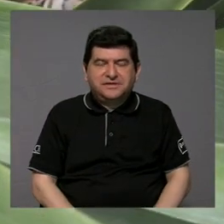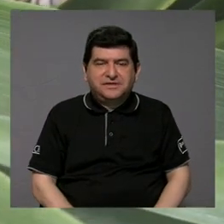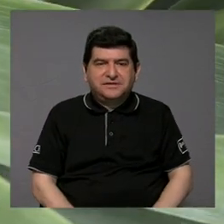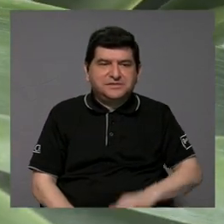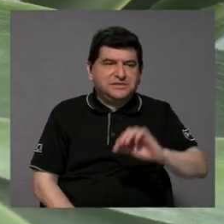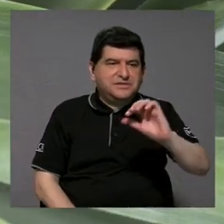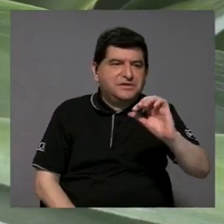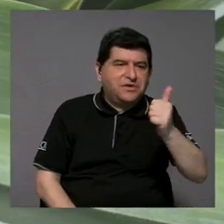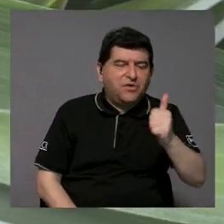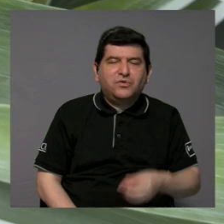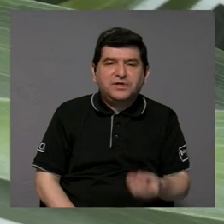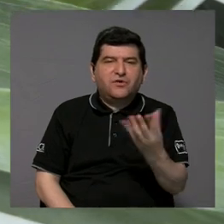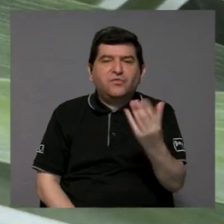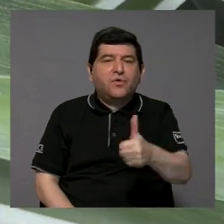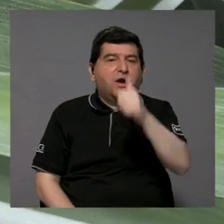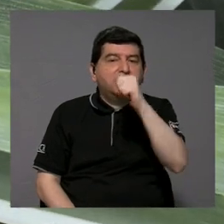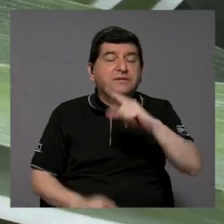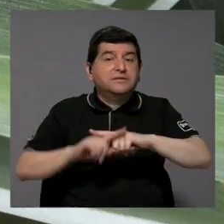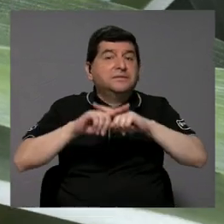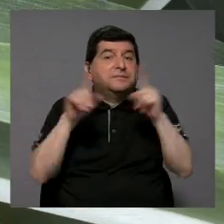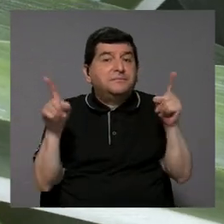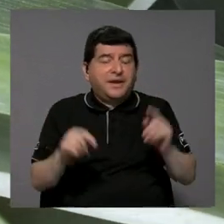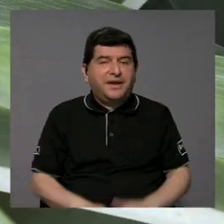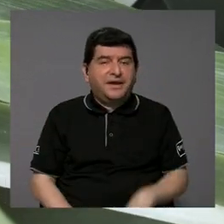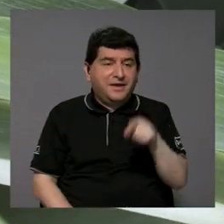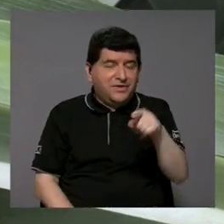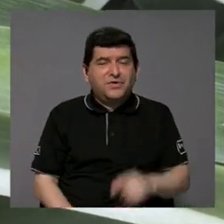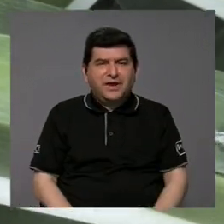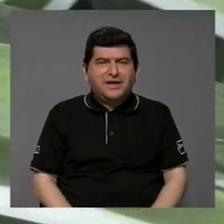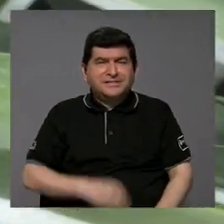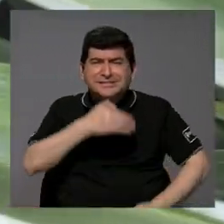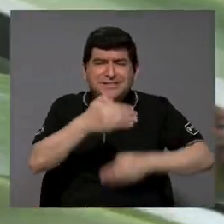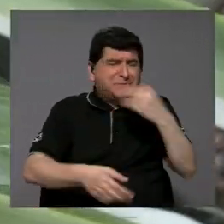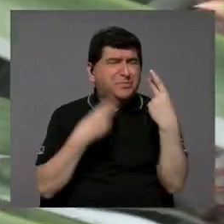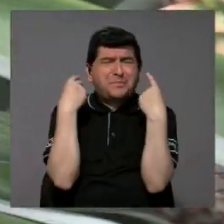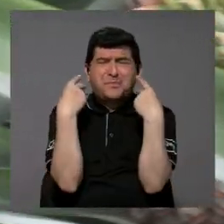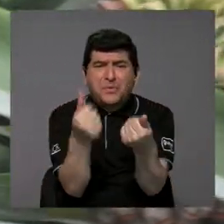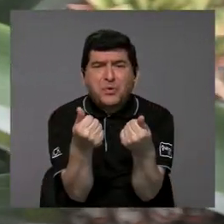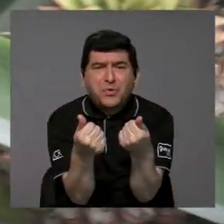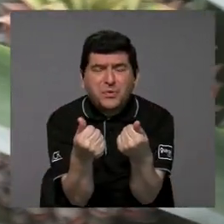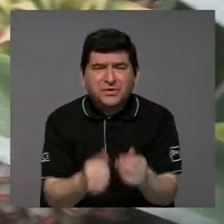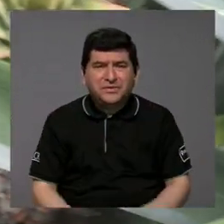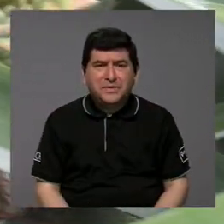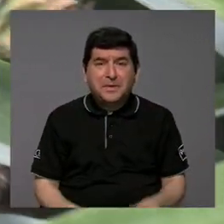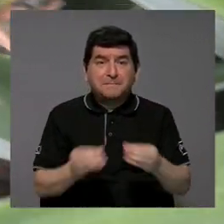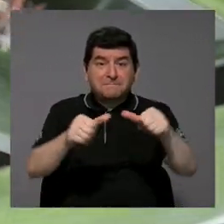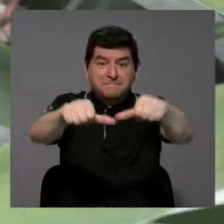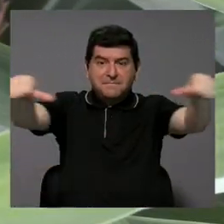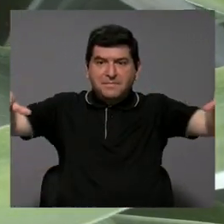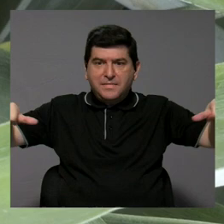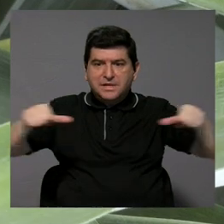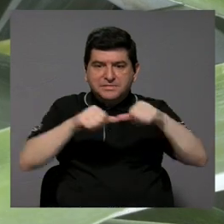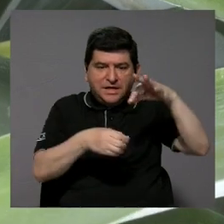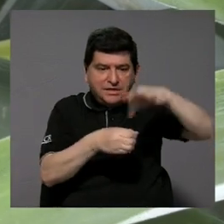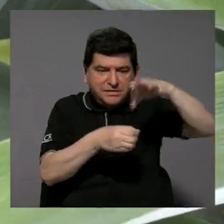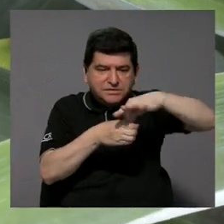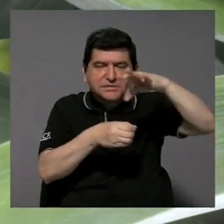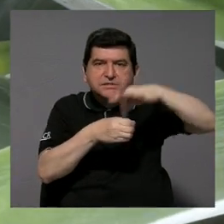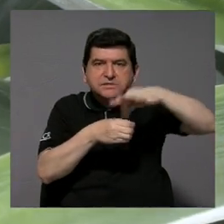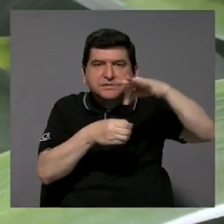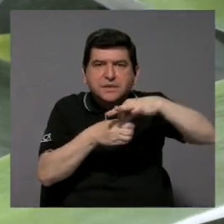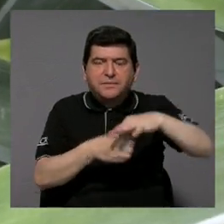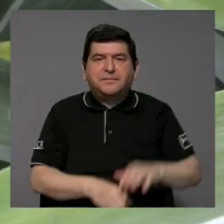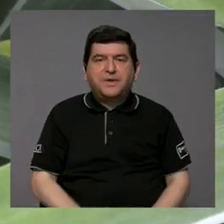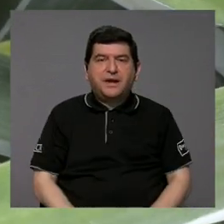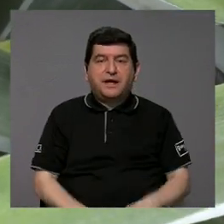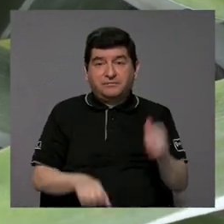pero como le dije, esa carrera por cubrir mayor área sembrada es